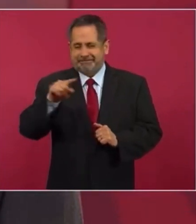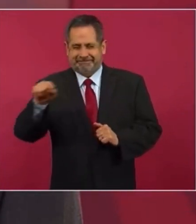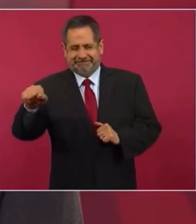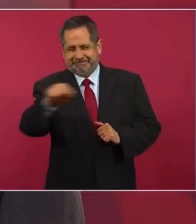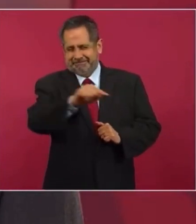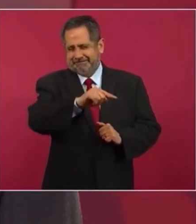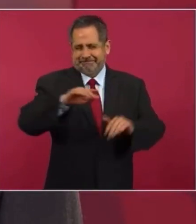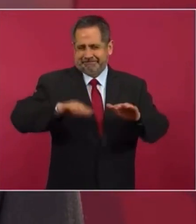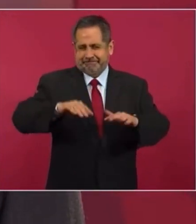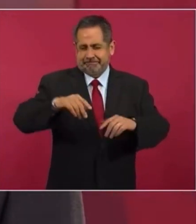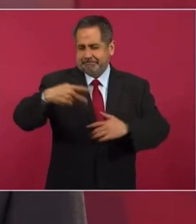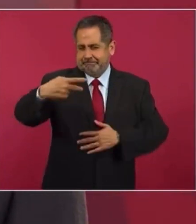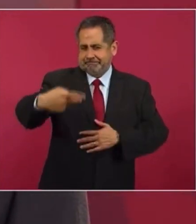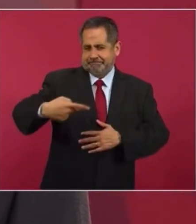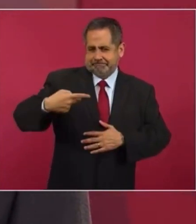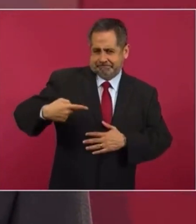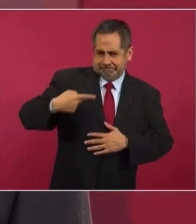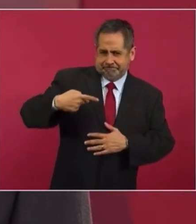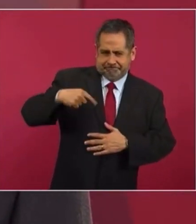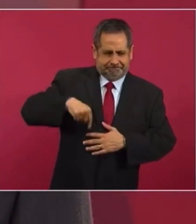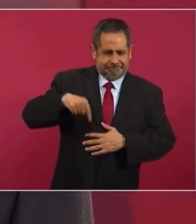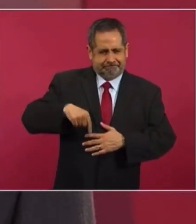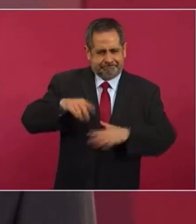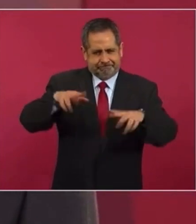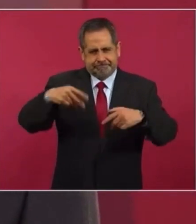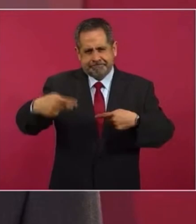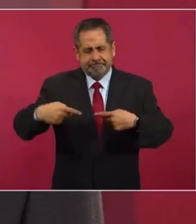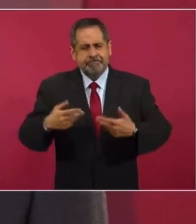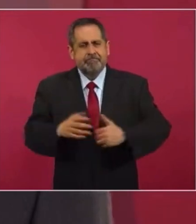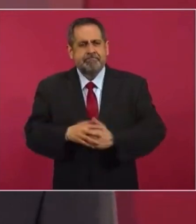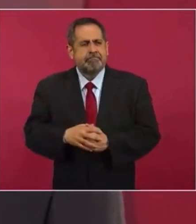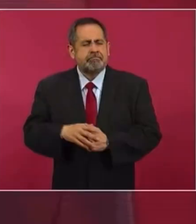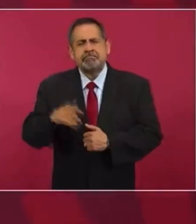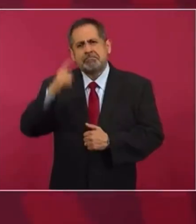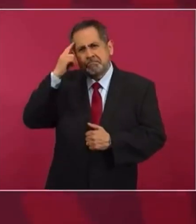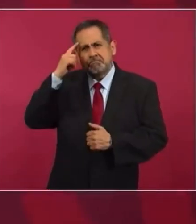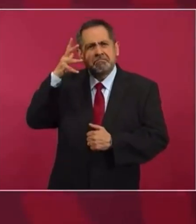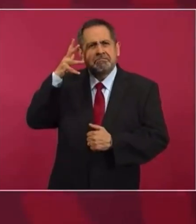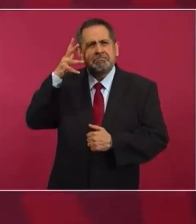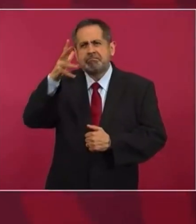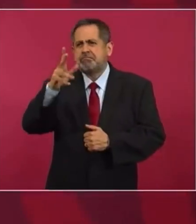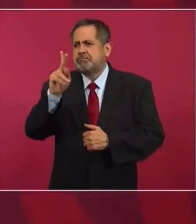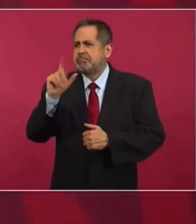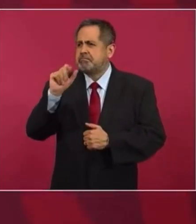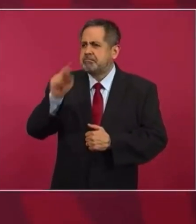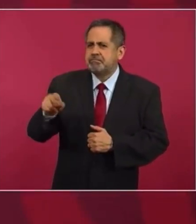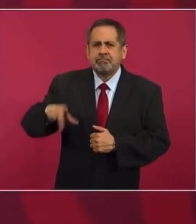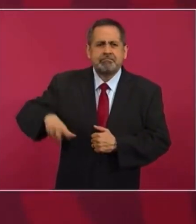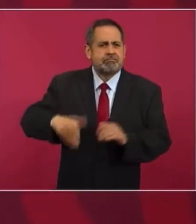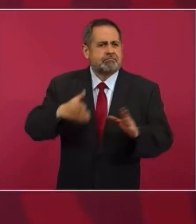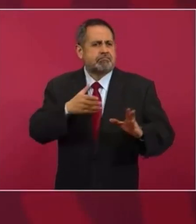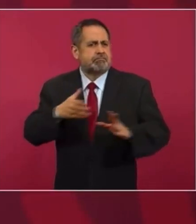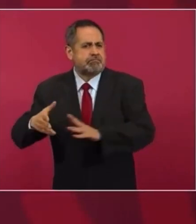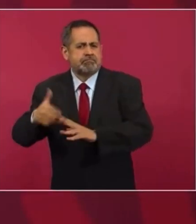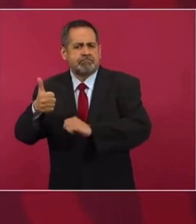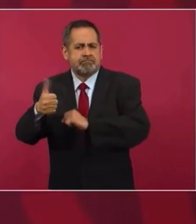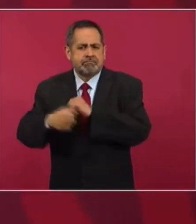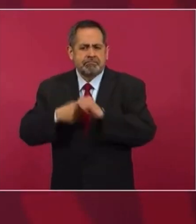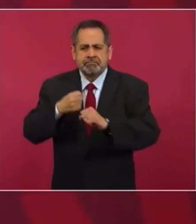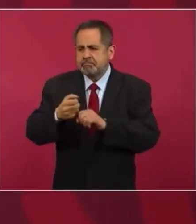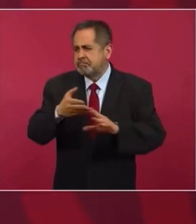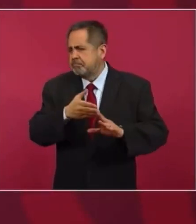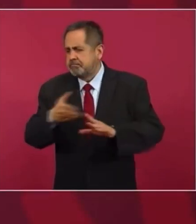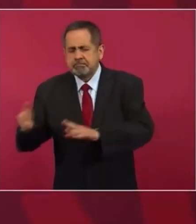el plan de gobierno, dígalo en tres